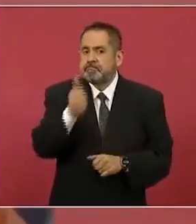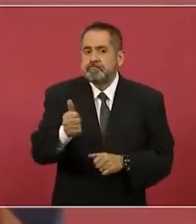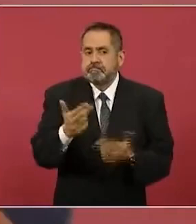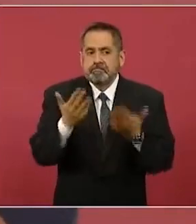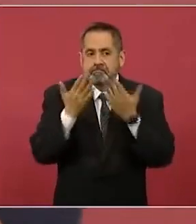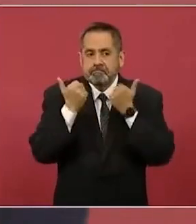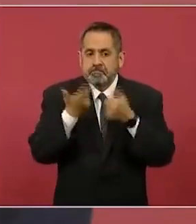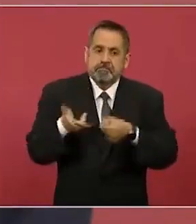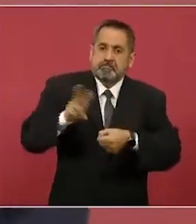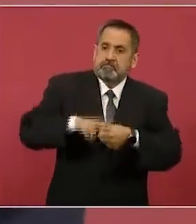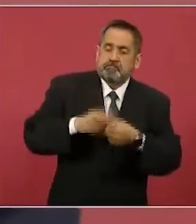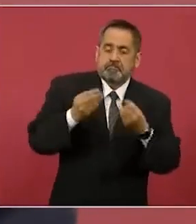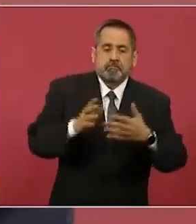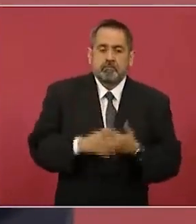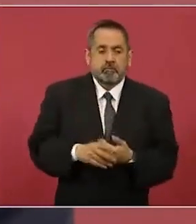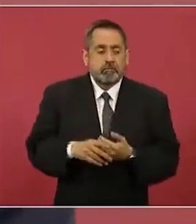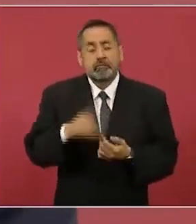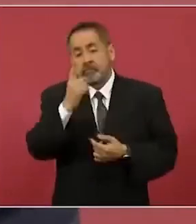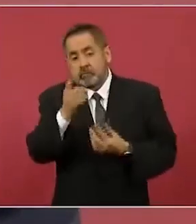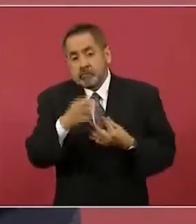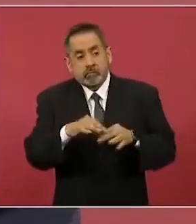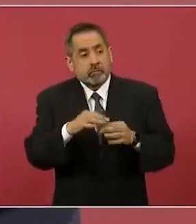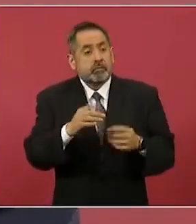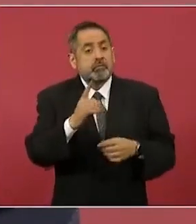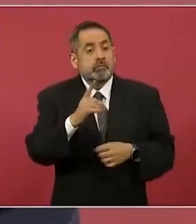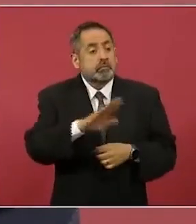no hay fallecimientos.